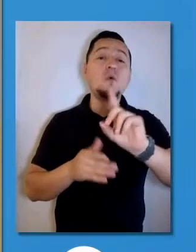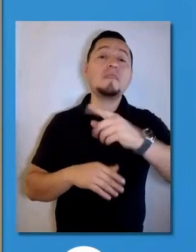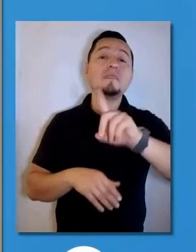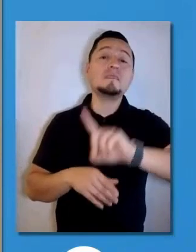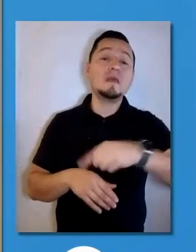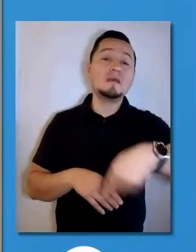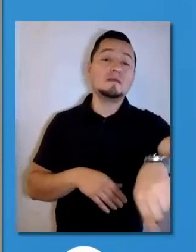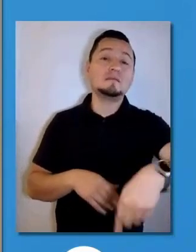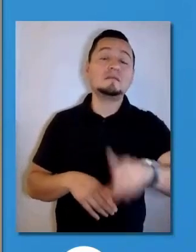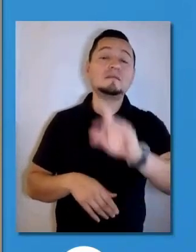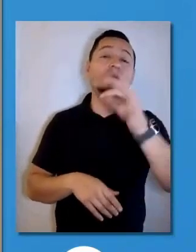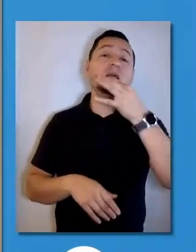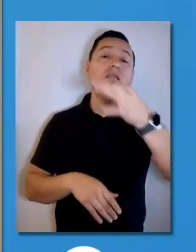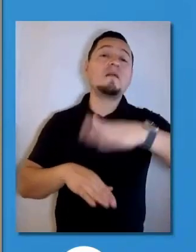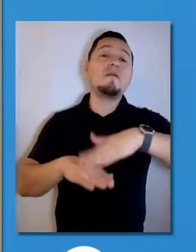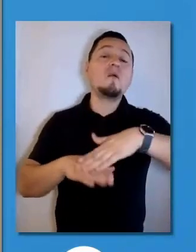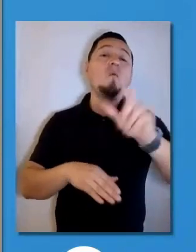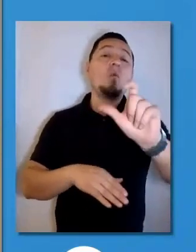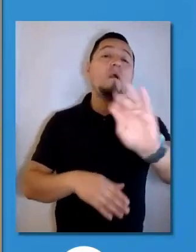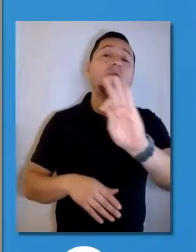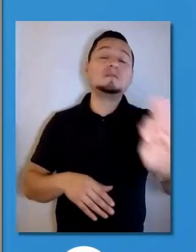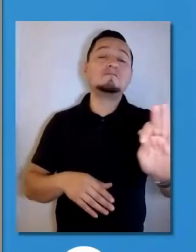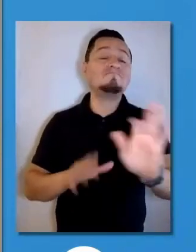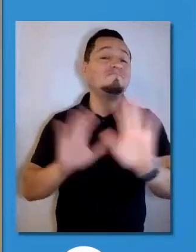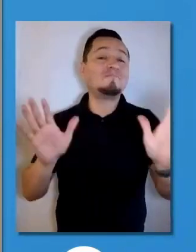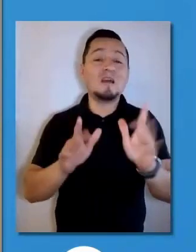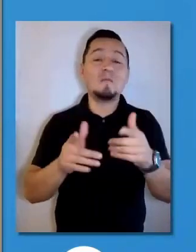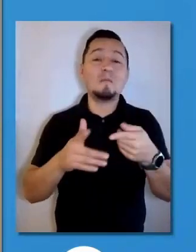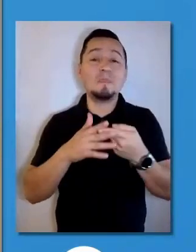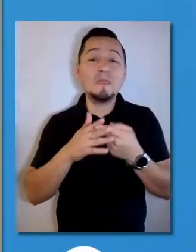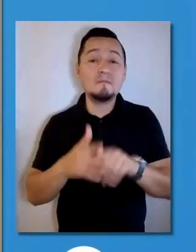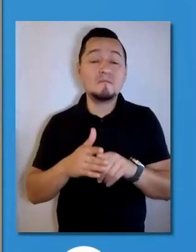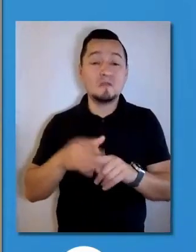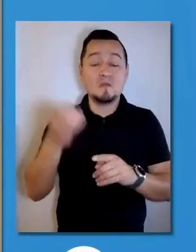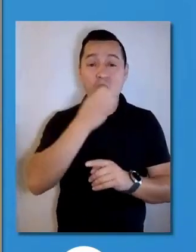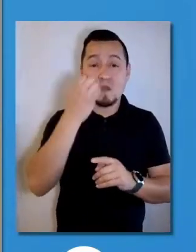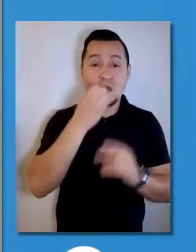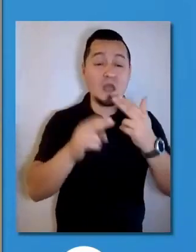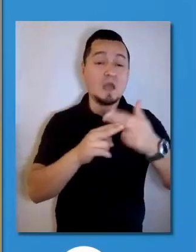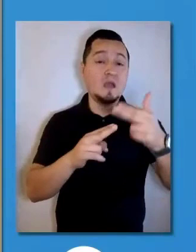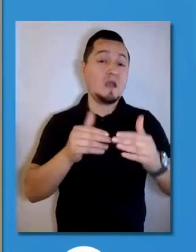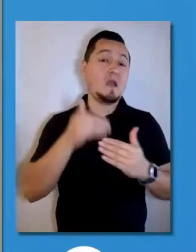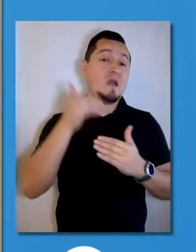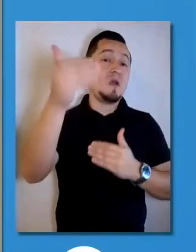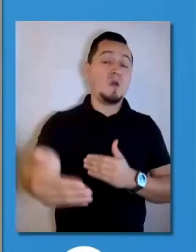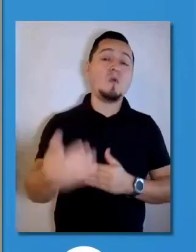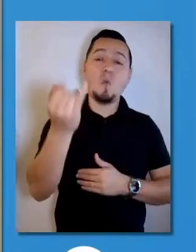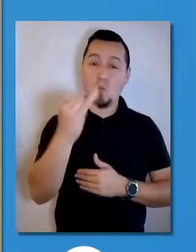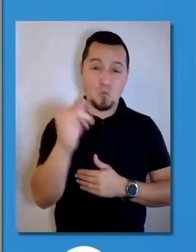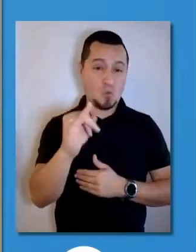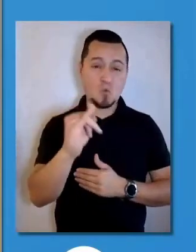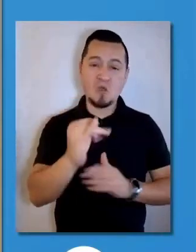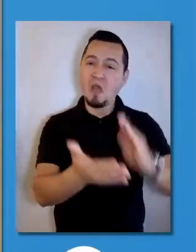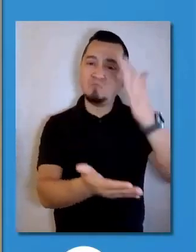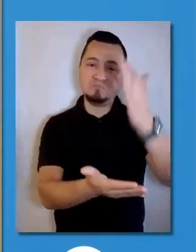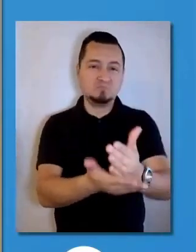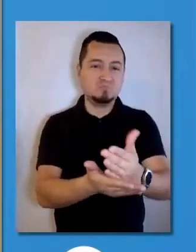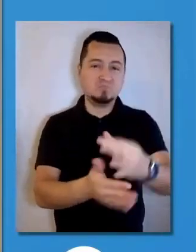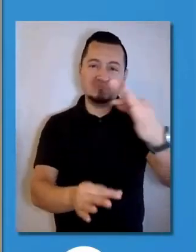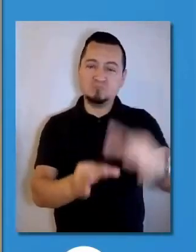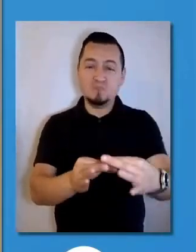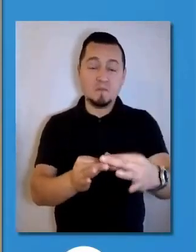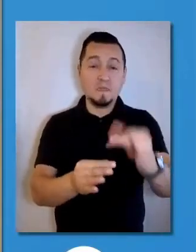las medidas para reforzar el modelo de educación a distancia para cerrar este ciclo escolar hasta el mes de junio. Y que de una vez lo adelanto,